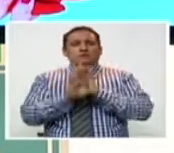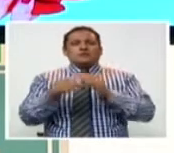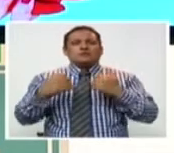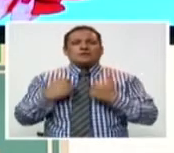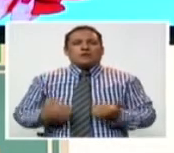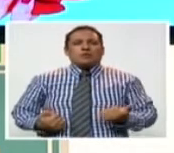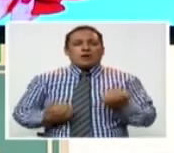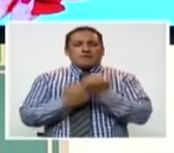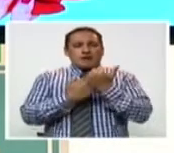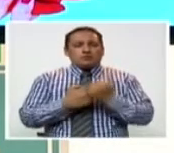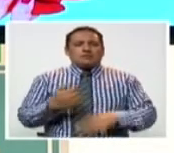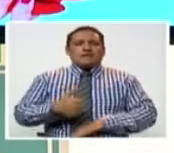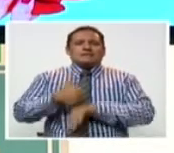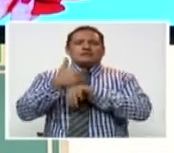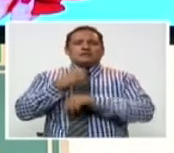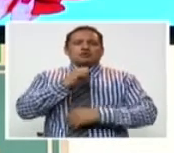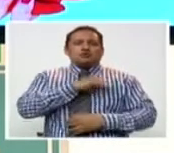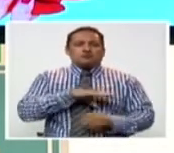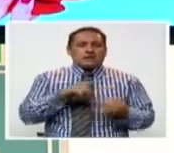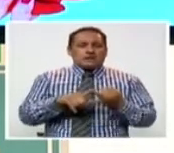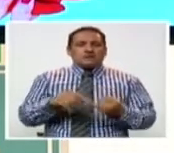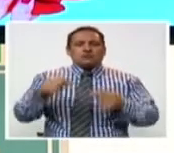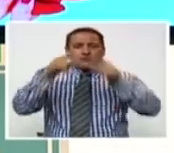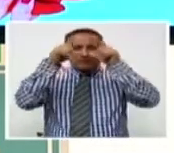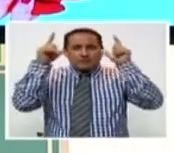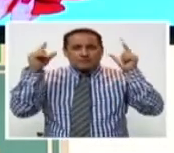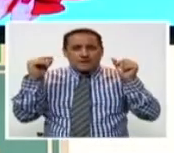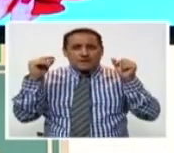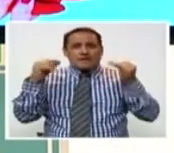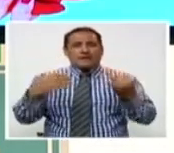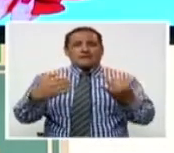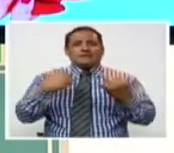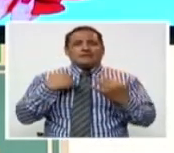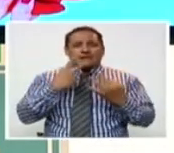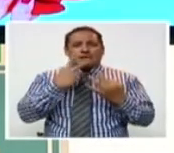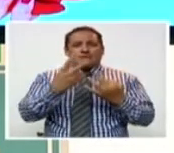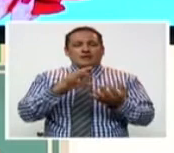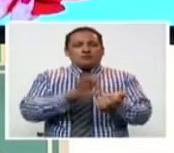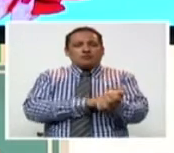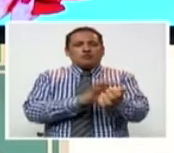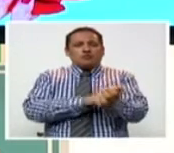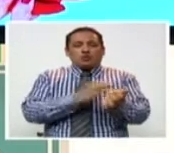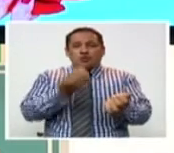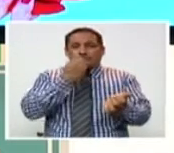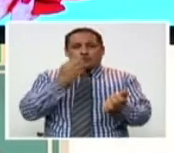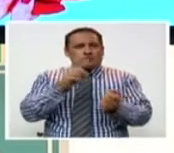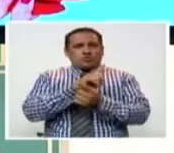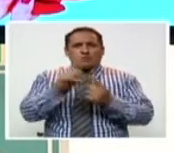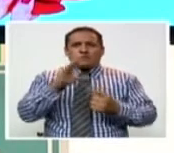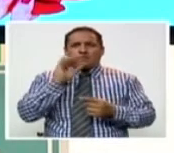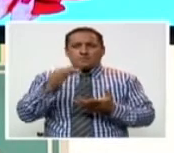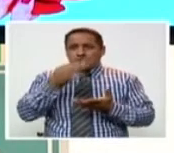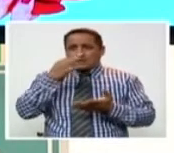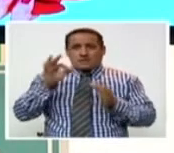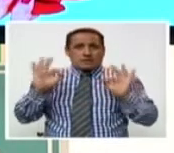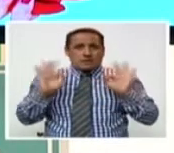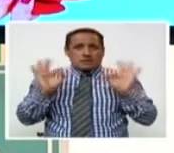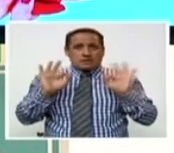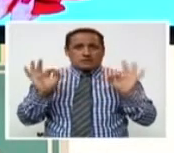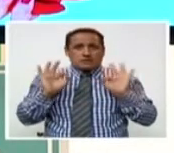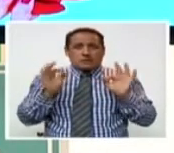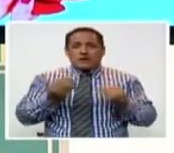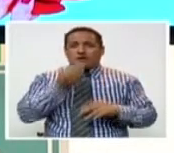Tiene que haber un apoyo de asistenta social, de la enfermera. Tiene que ver el aspecto nutricional. Y mire, que no estamos hablando de medicamentos